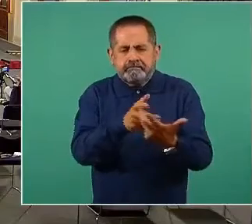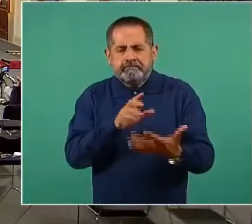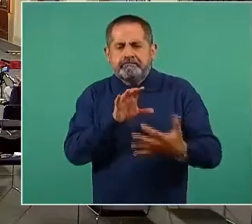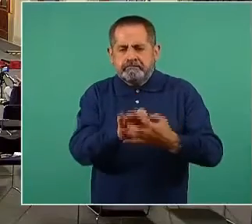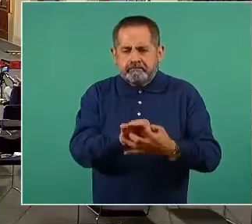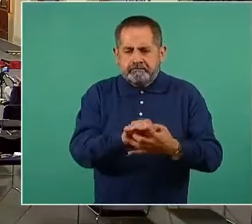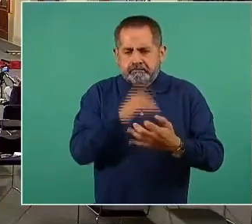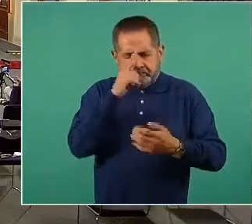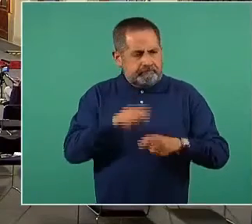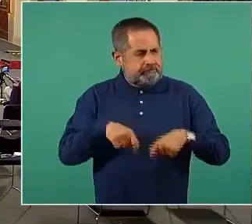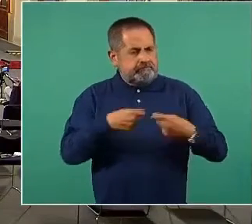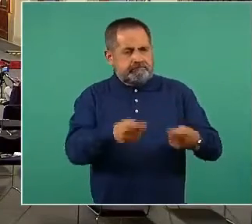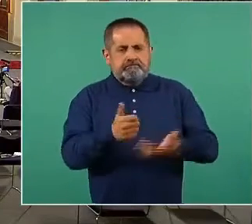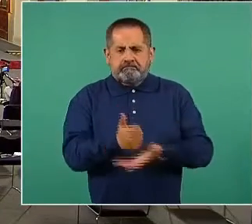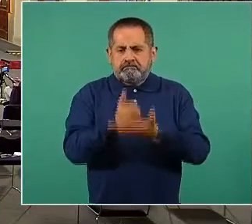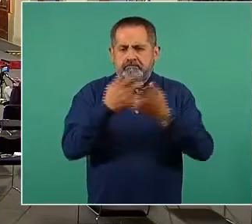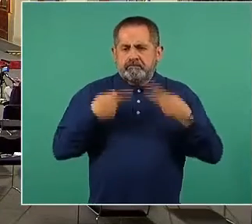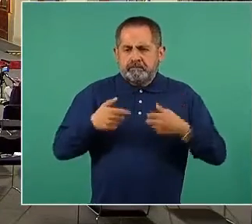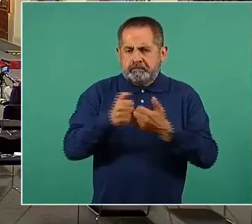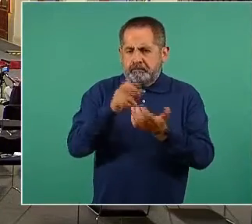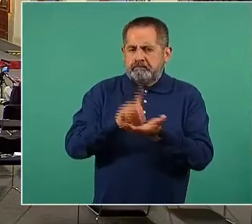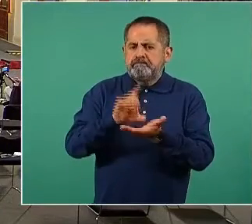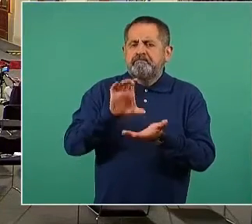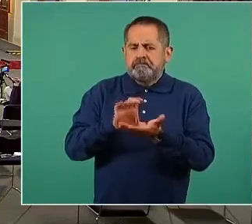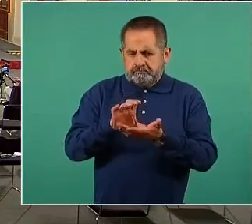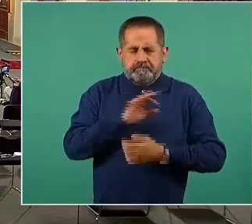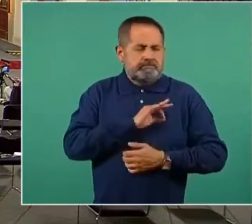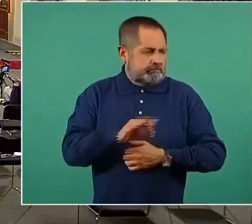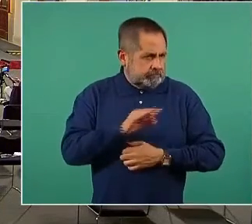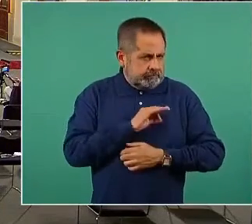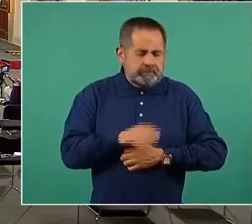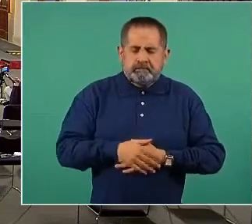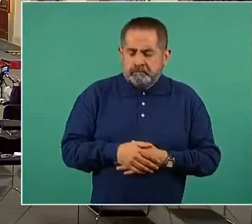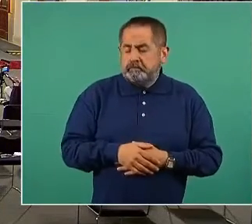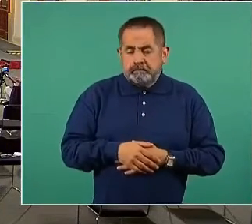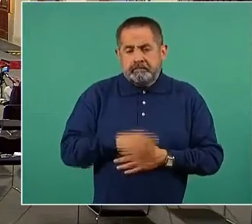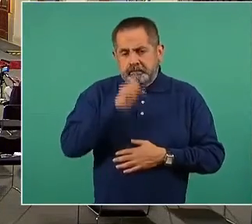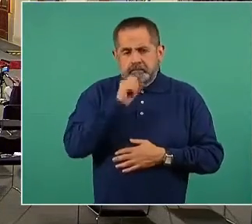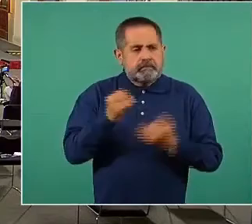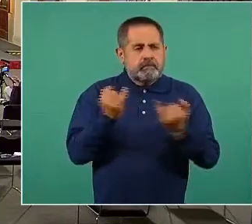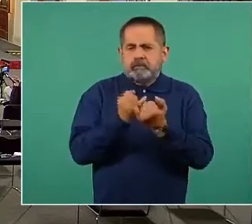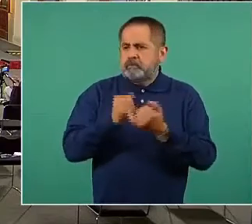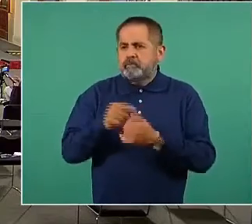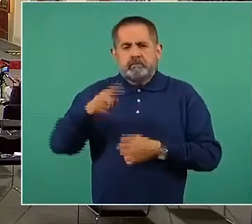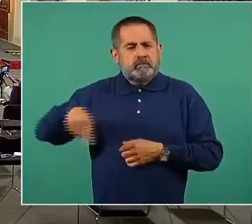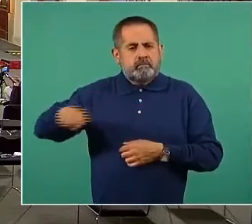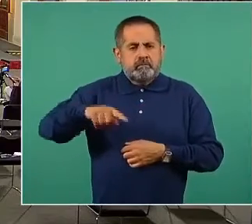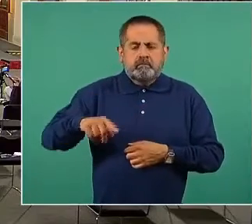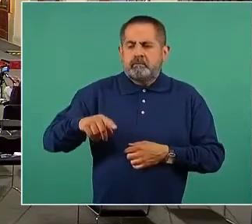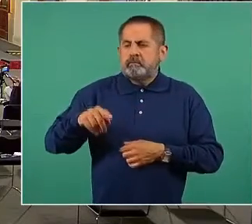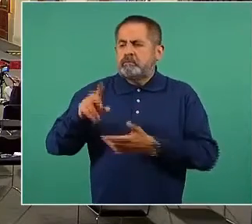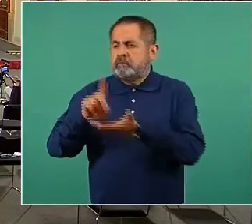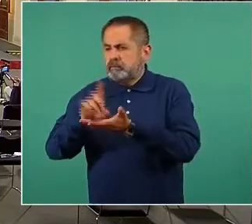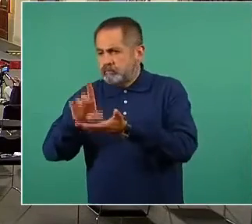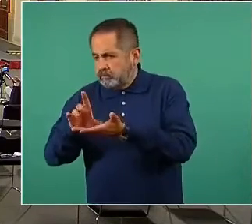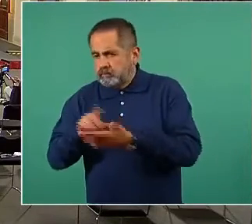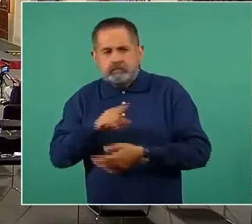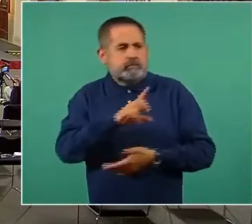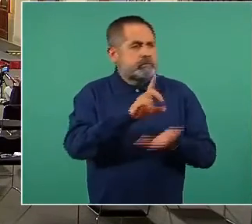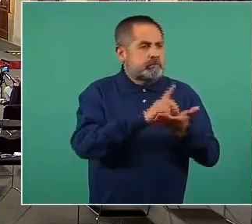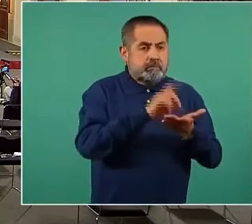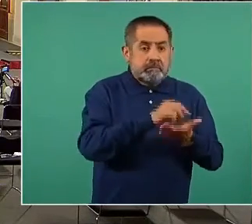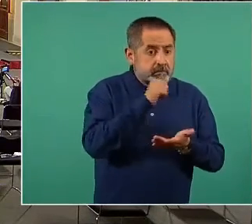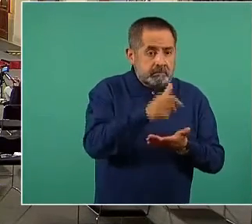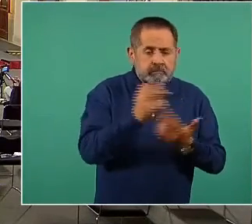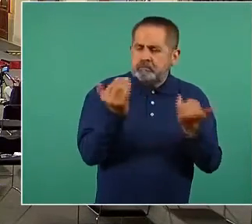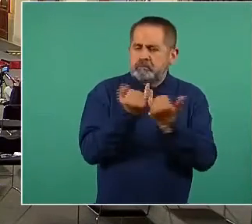poderles atender a las personas que viven con discapacidad y que se tengan las mismas condiciones de igualdad entre una persona que vive